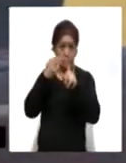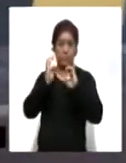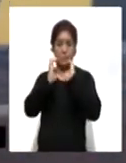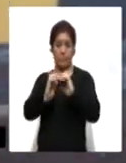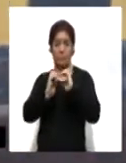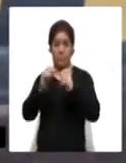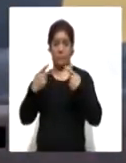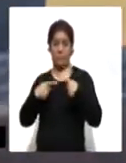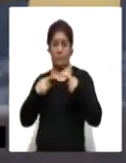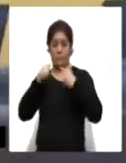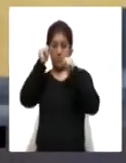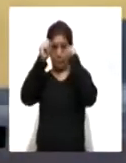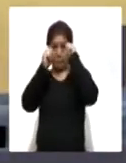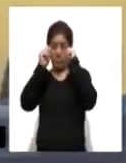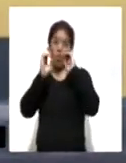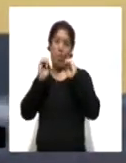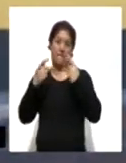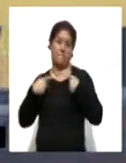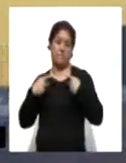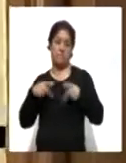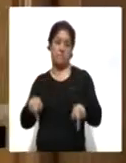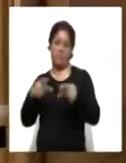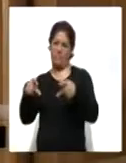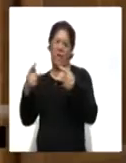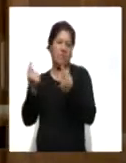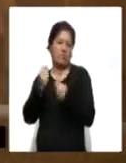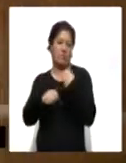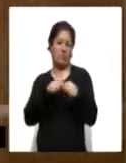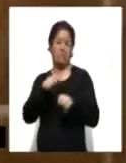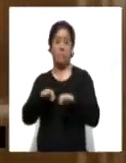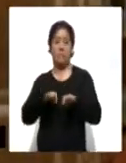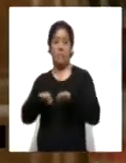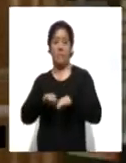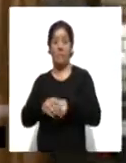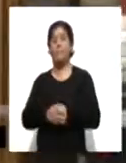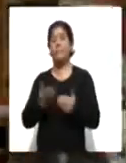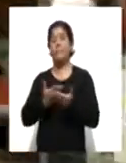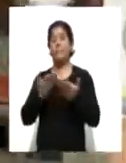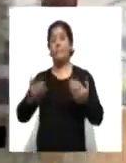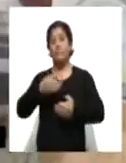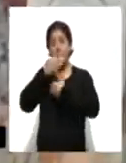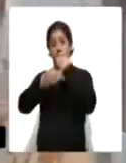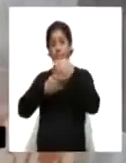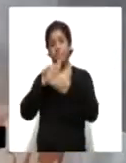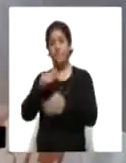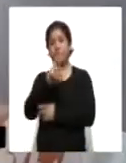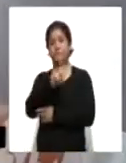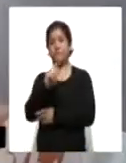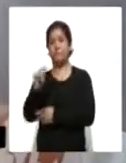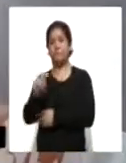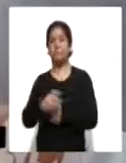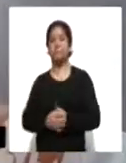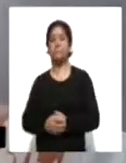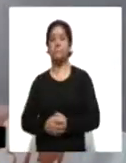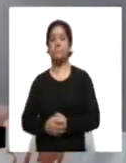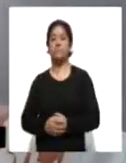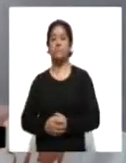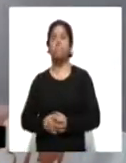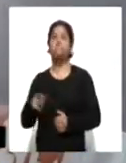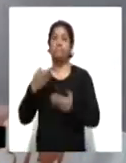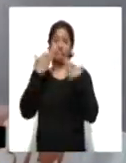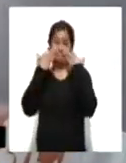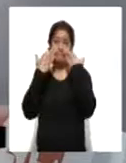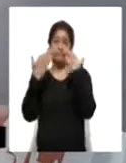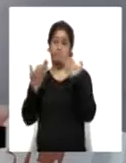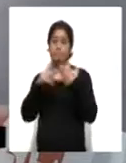de turistas y personal que presta diferentes servicios. Para Ahora Noticias, Lorena Temolcín. Pues ya lo ve, los comercios